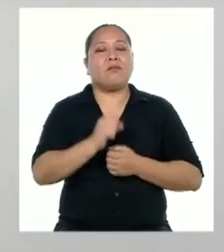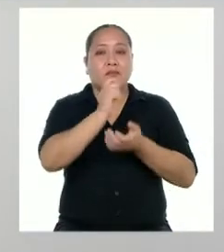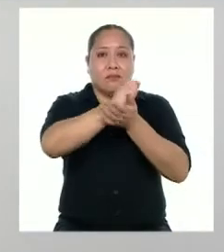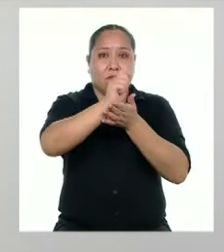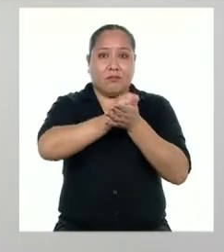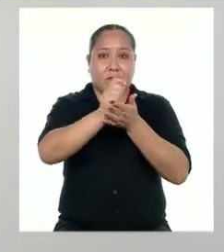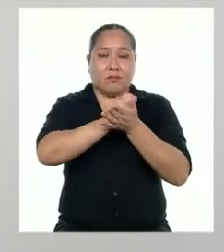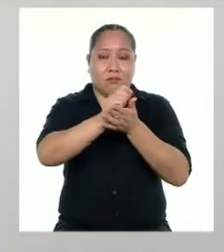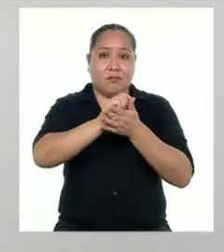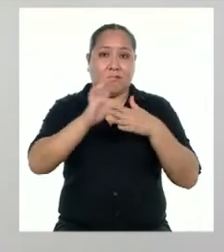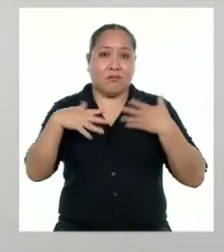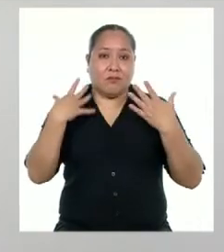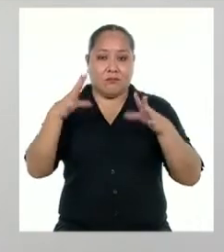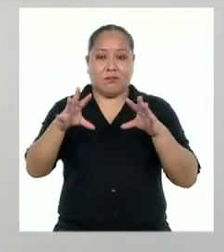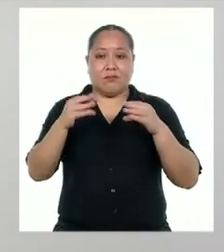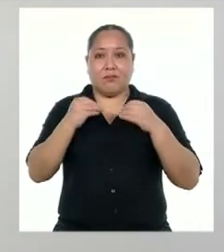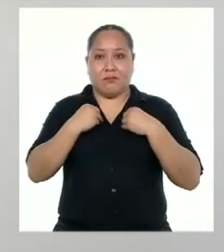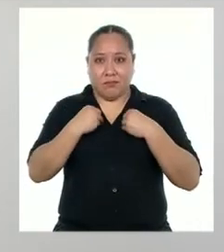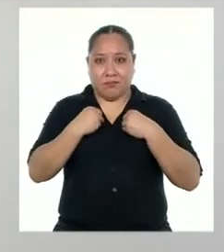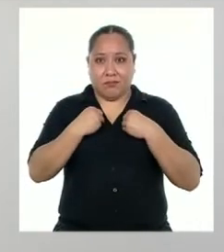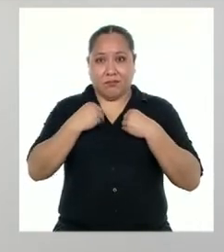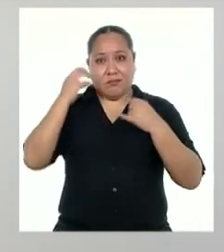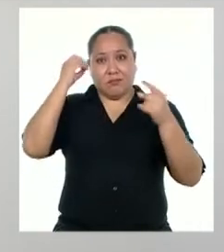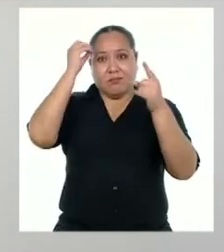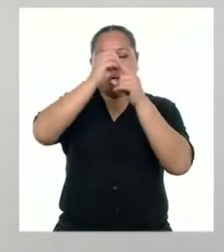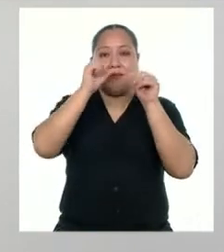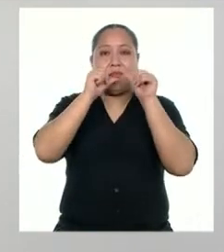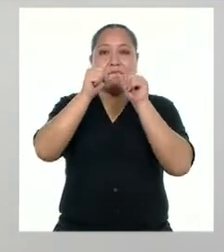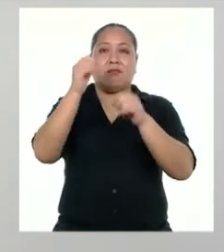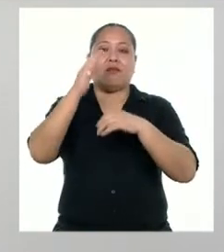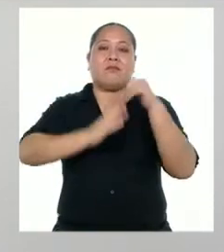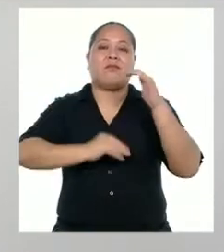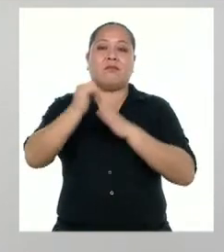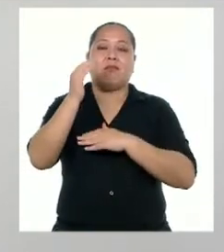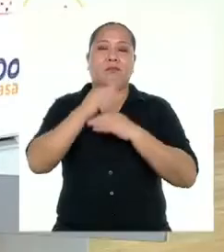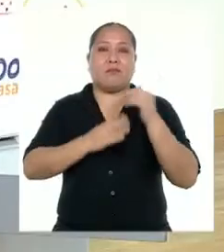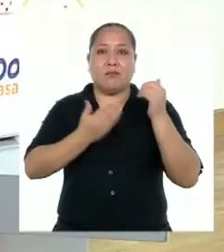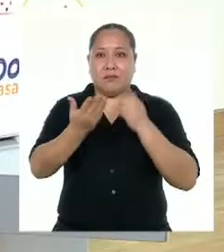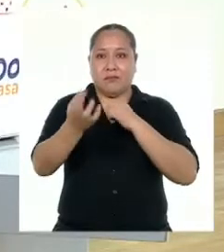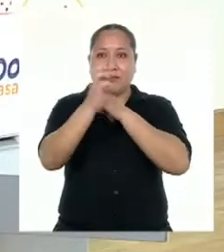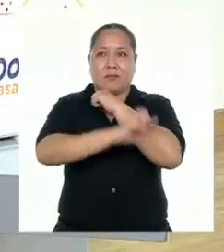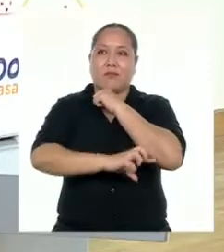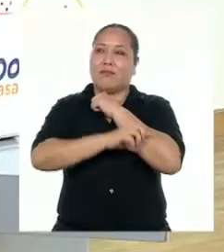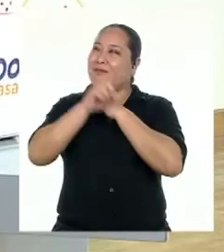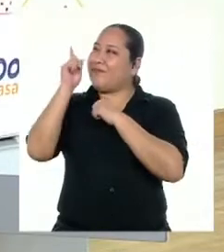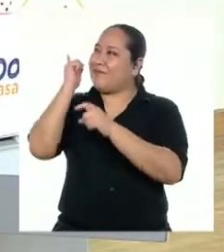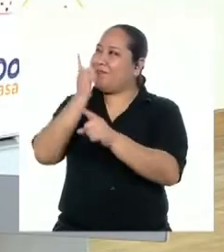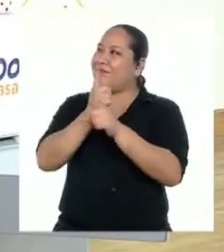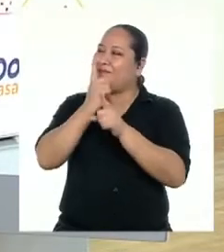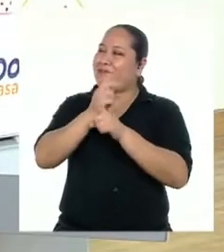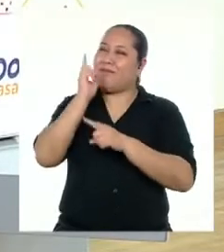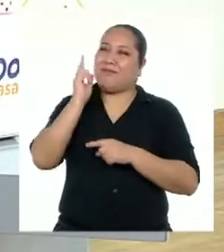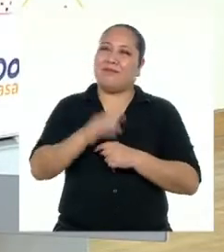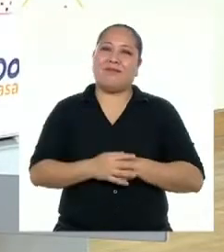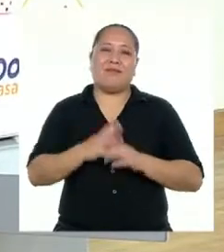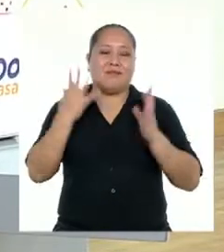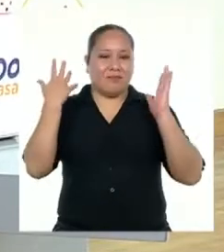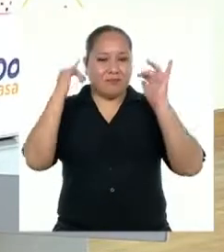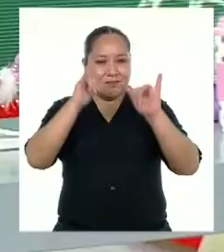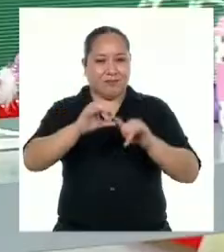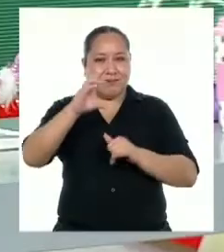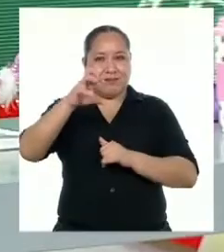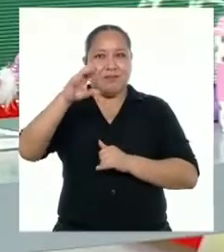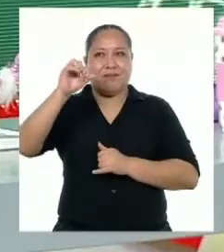escritura, podemos asumir el reto de seguir construyéndonos como país. Esa es, profesora. Entonces, queda la